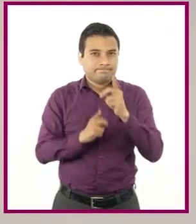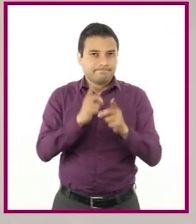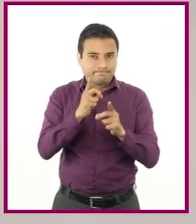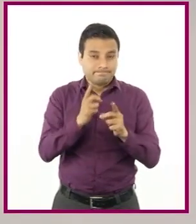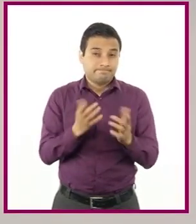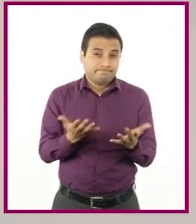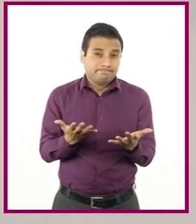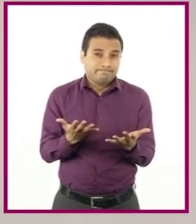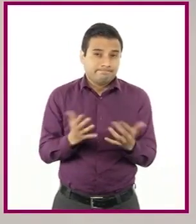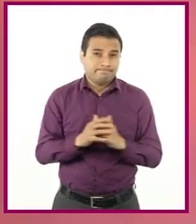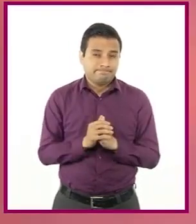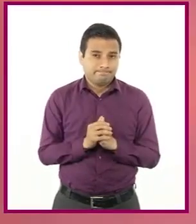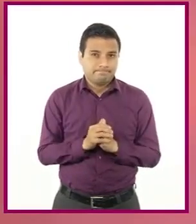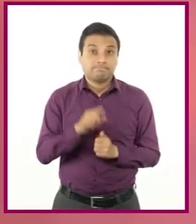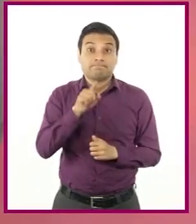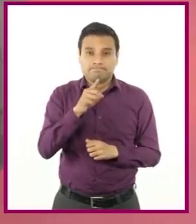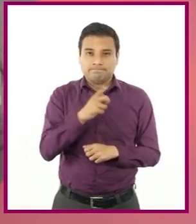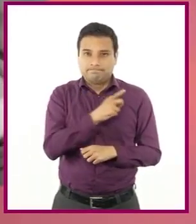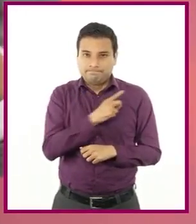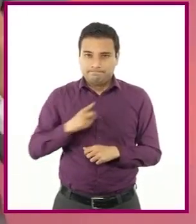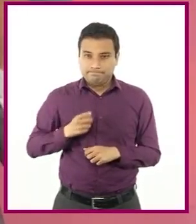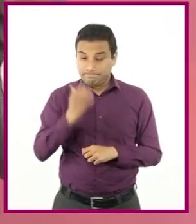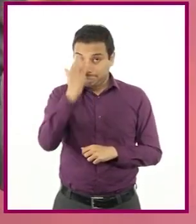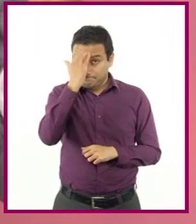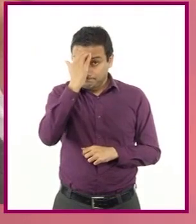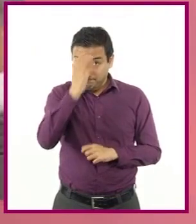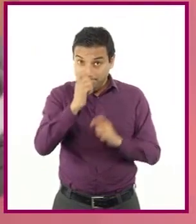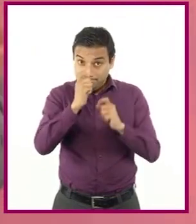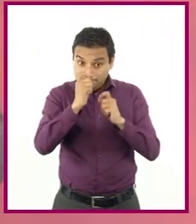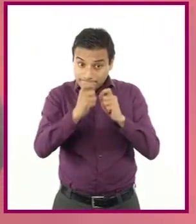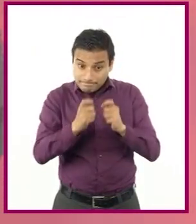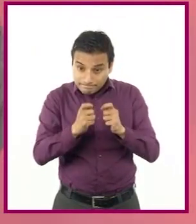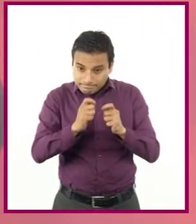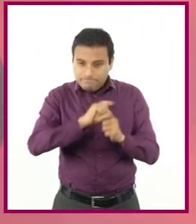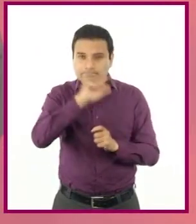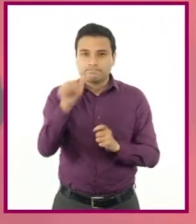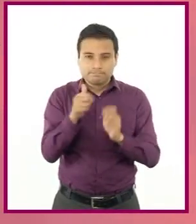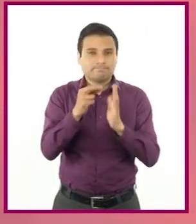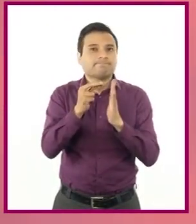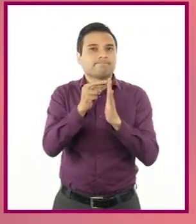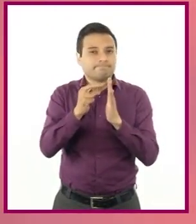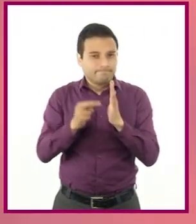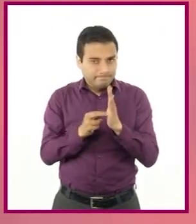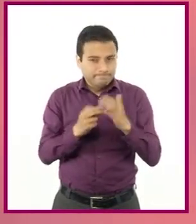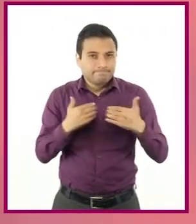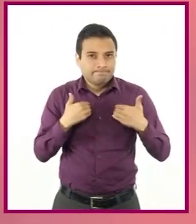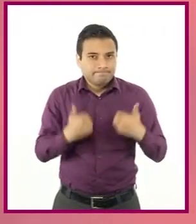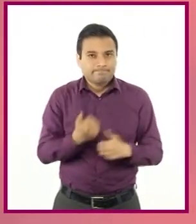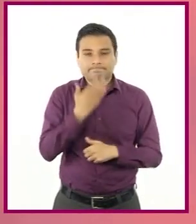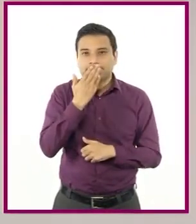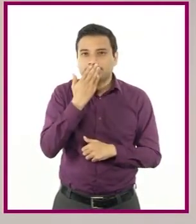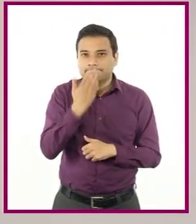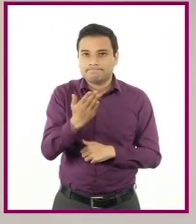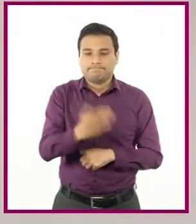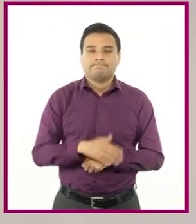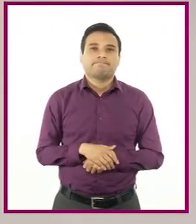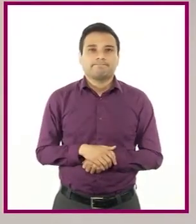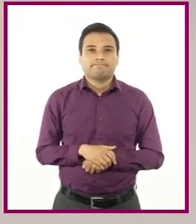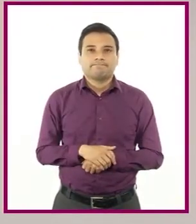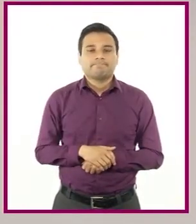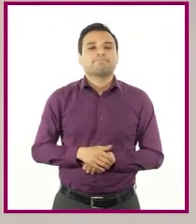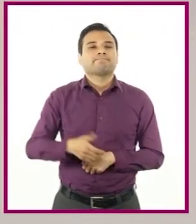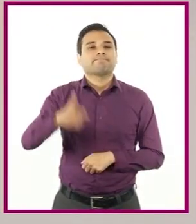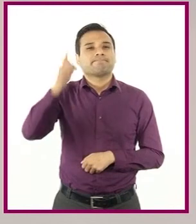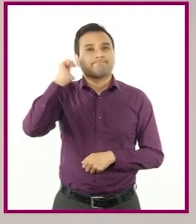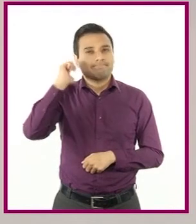e interpretación correctos son fundamentales para entender las reglas y particularidades de un deporte. Espero